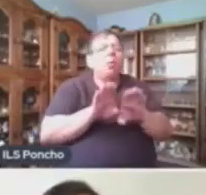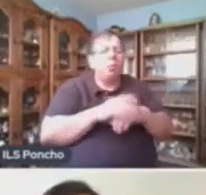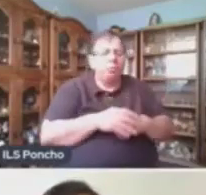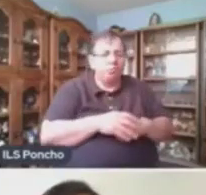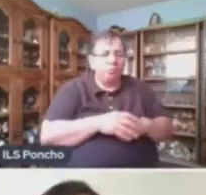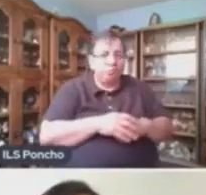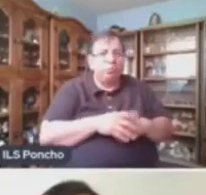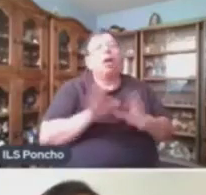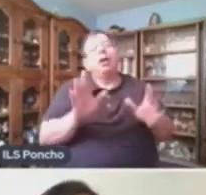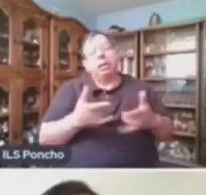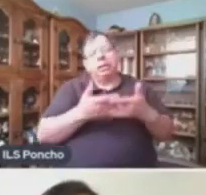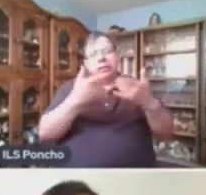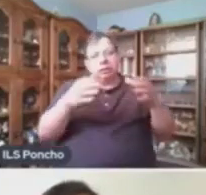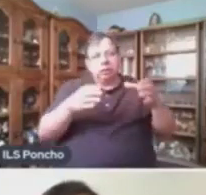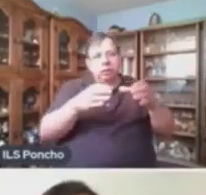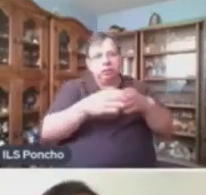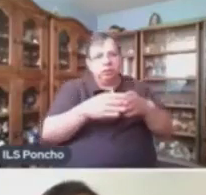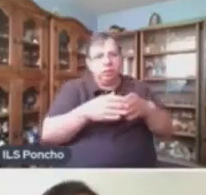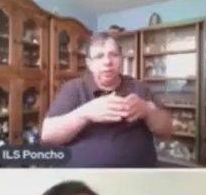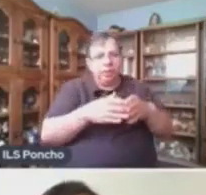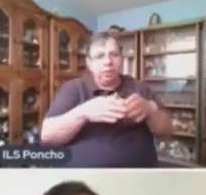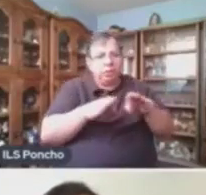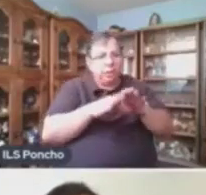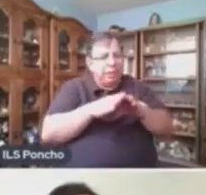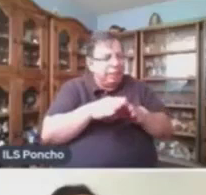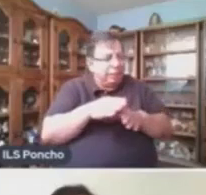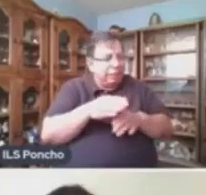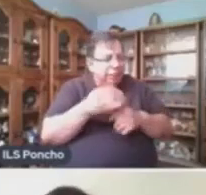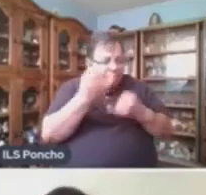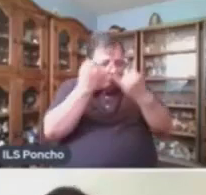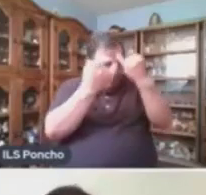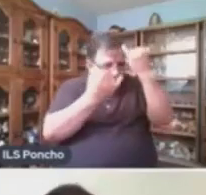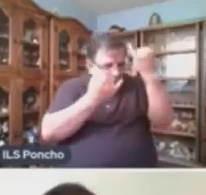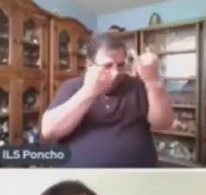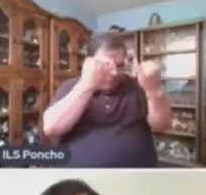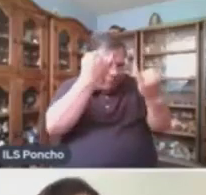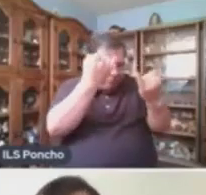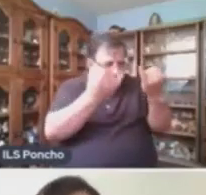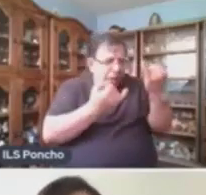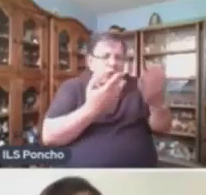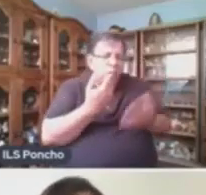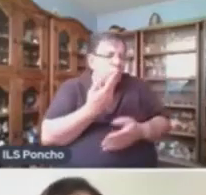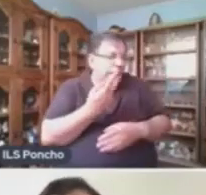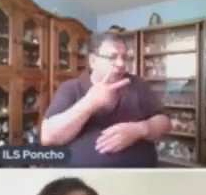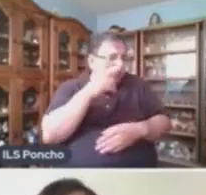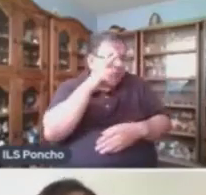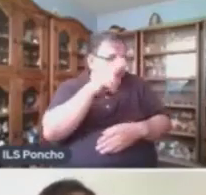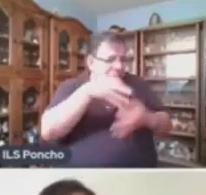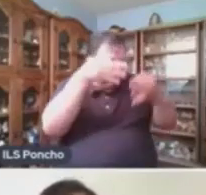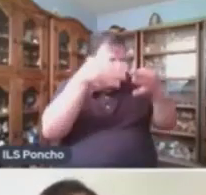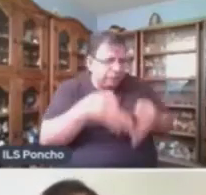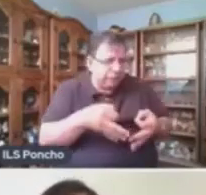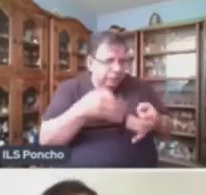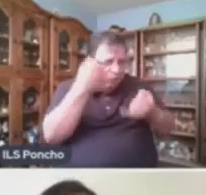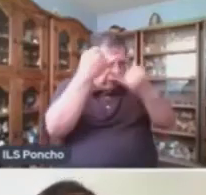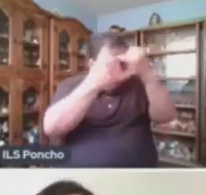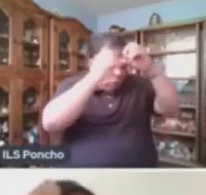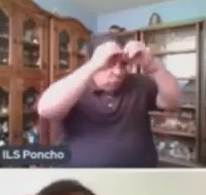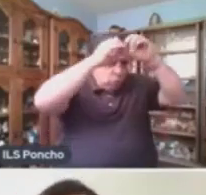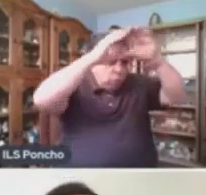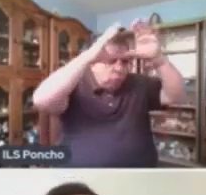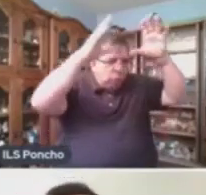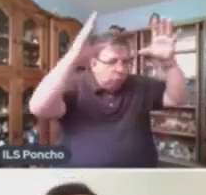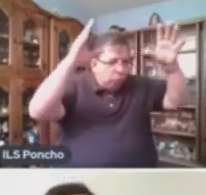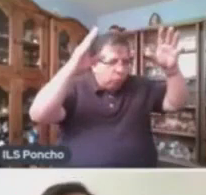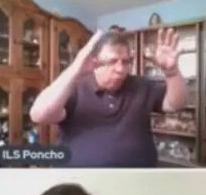Como Una Historia De Ficción Por Realidad Fantástica Ya Que En Él Encontramos Varios